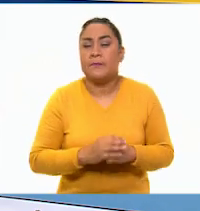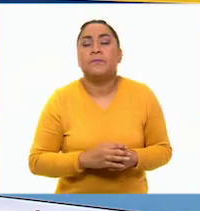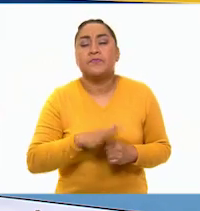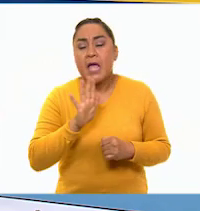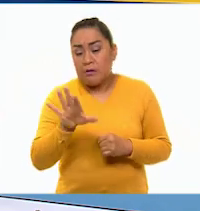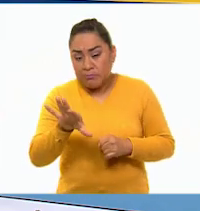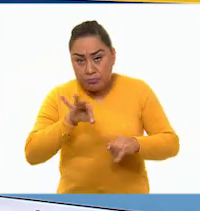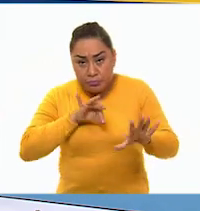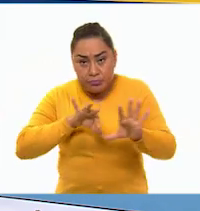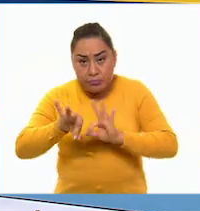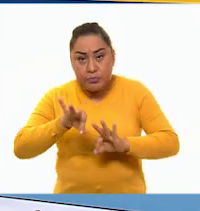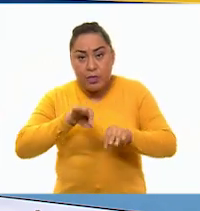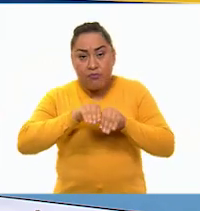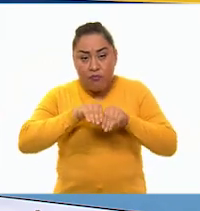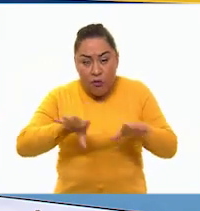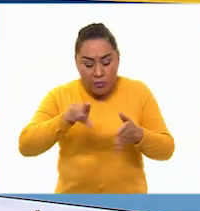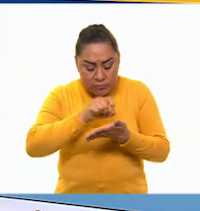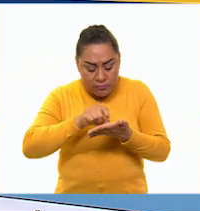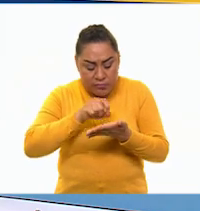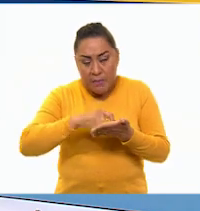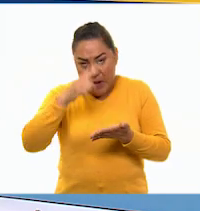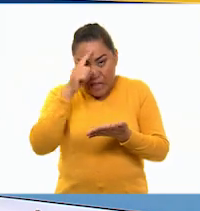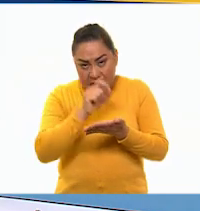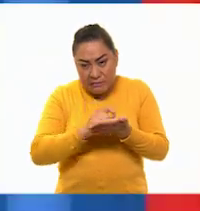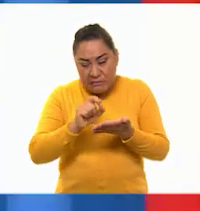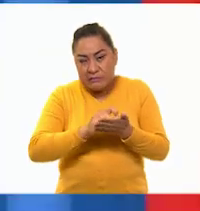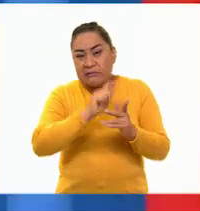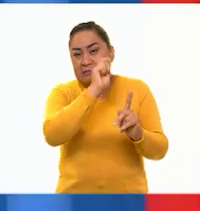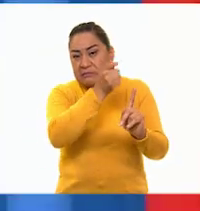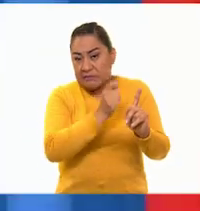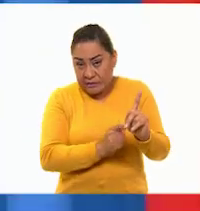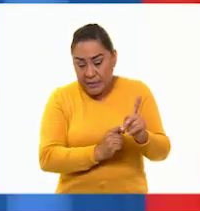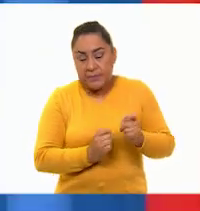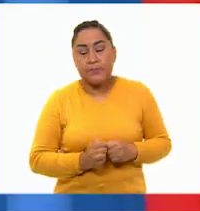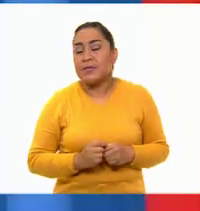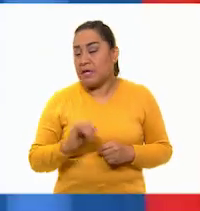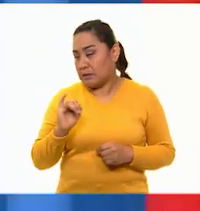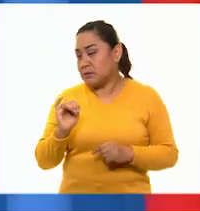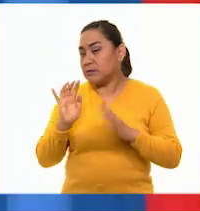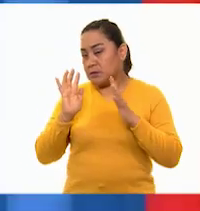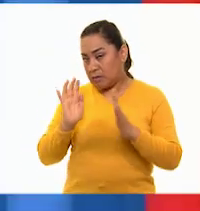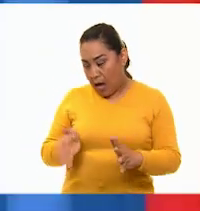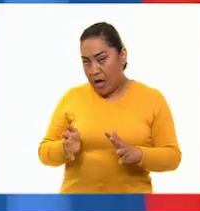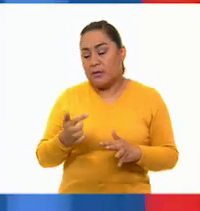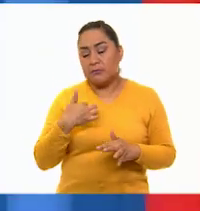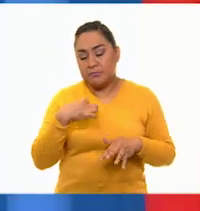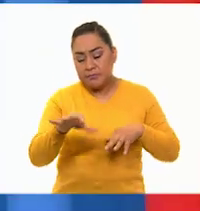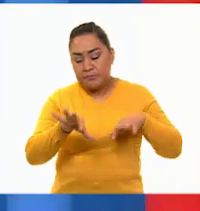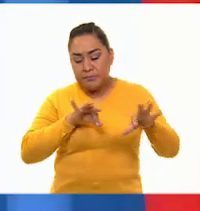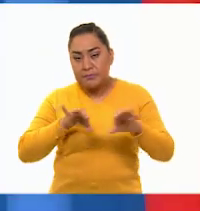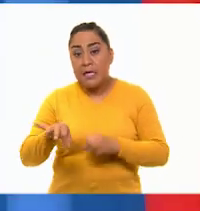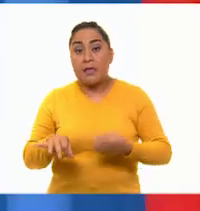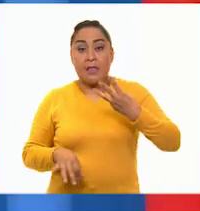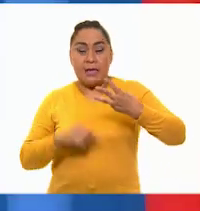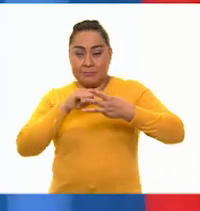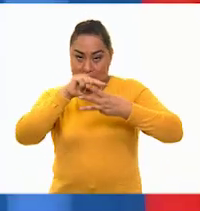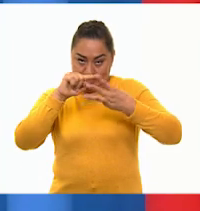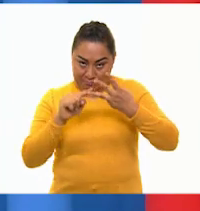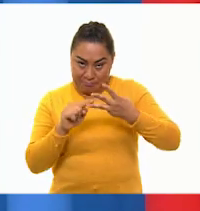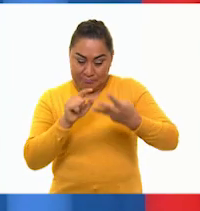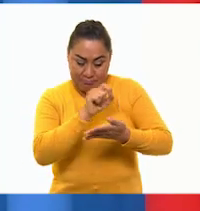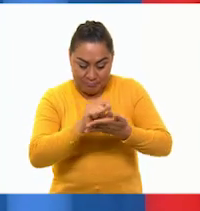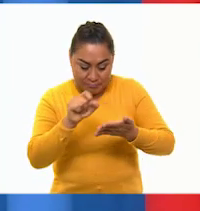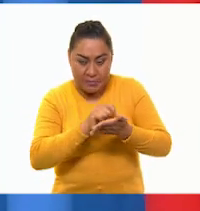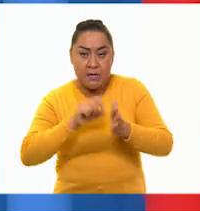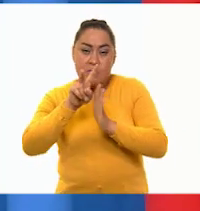información para comenzar a trabajar en su descripción? Sí, profesor. Hice una selección de tres textos y un video que